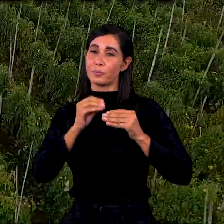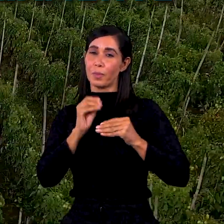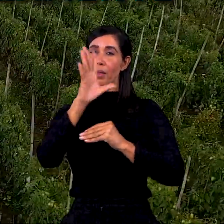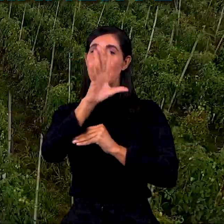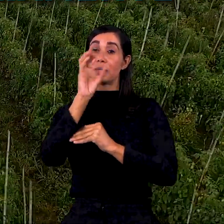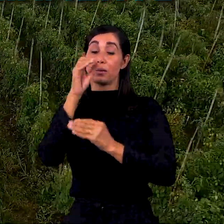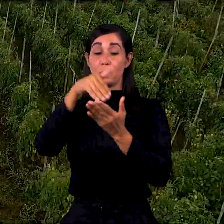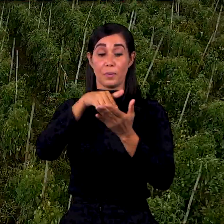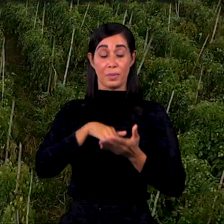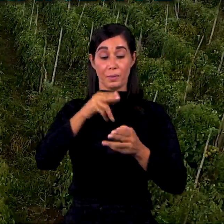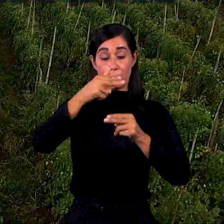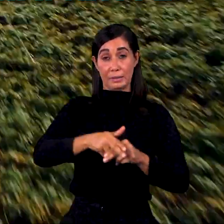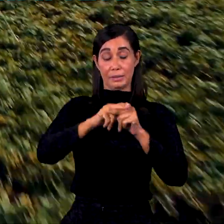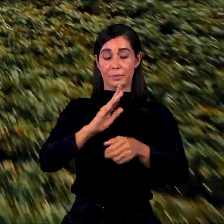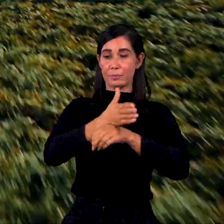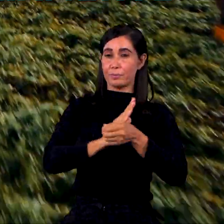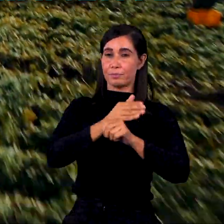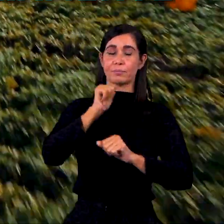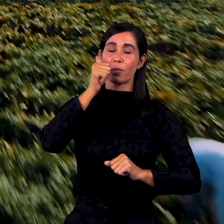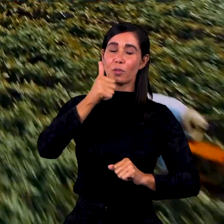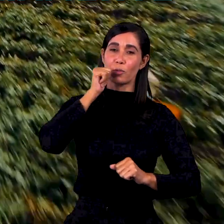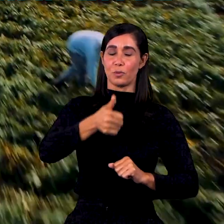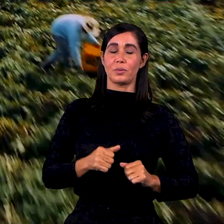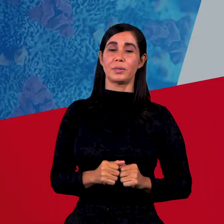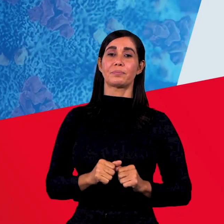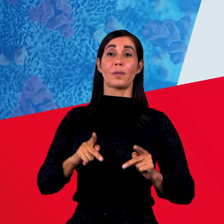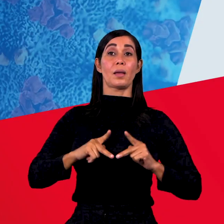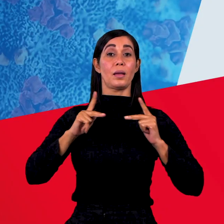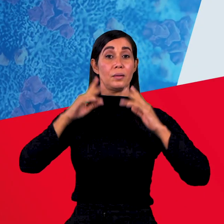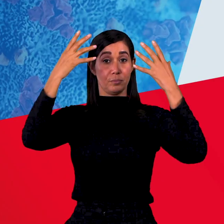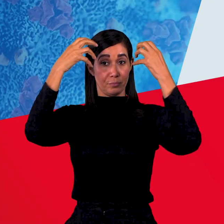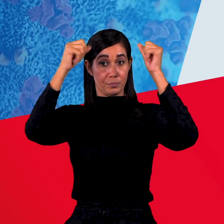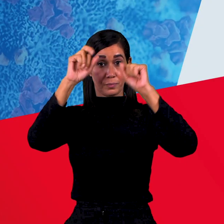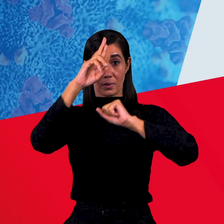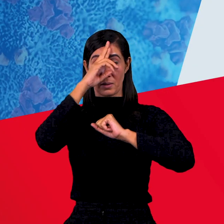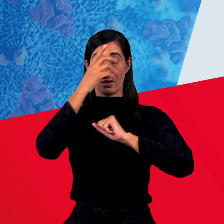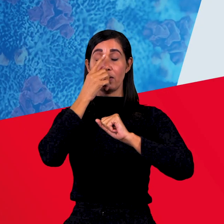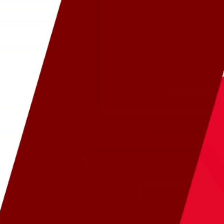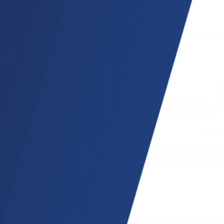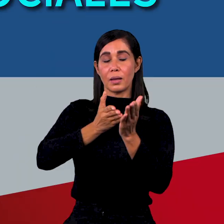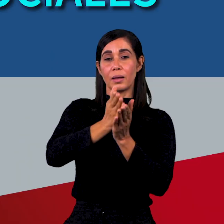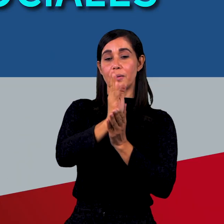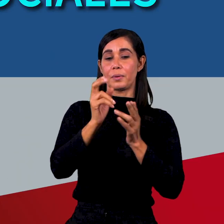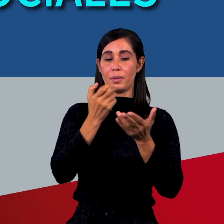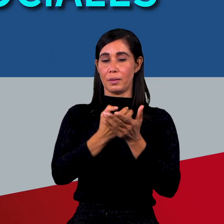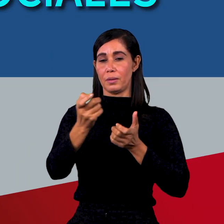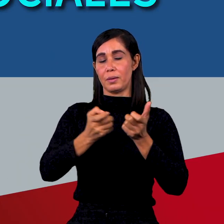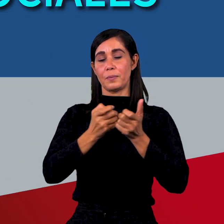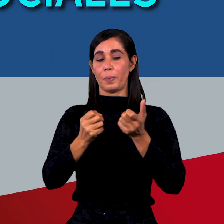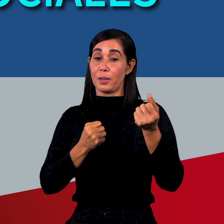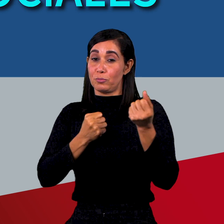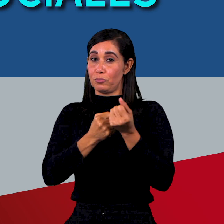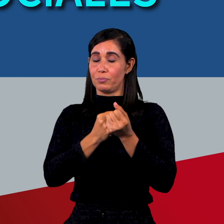adquisición de 50.000 libras de tomate diariamente. La Vicepresidencia de la República, a través de la